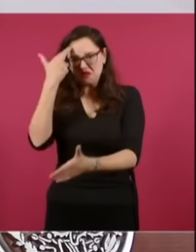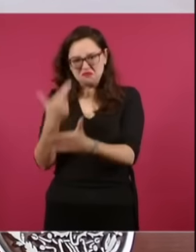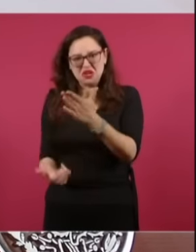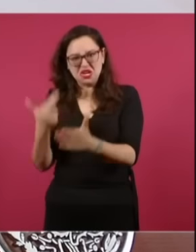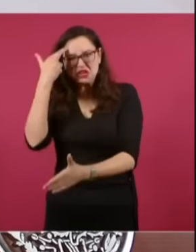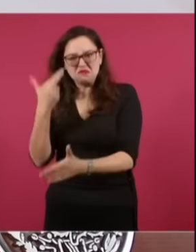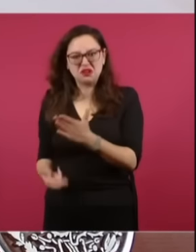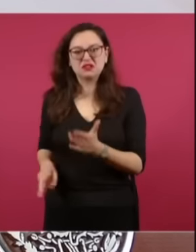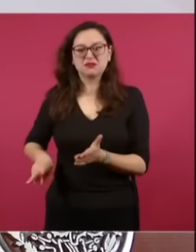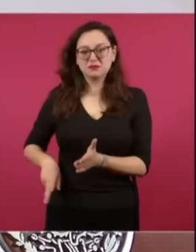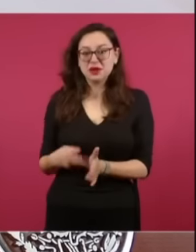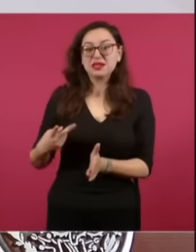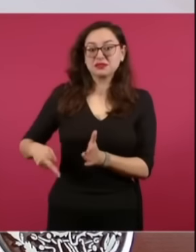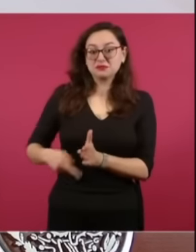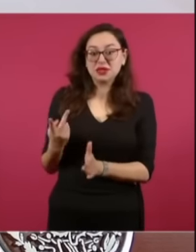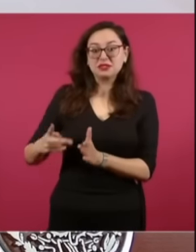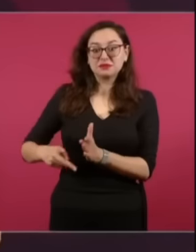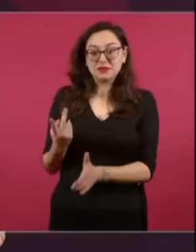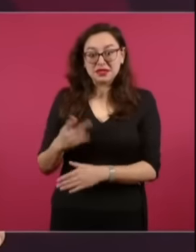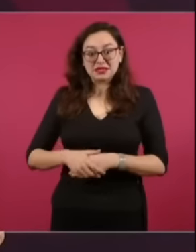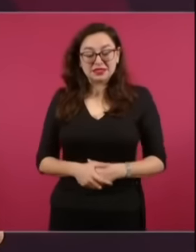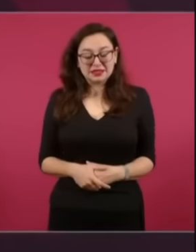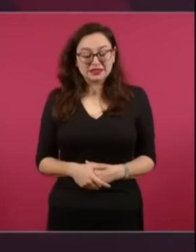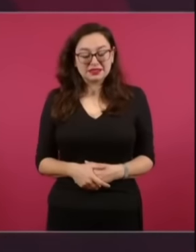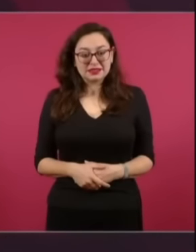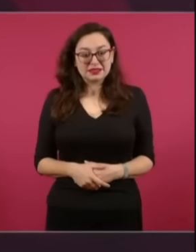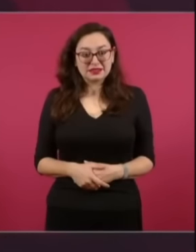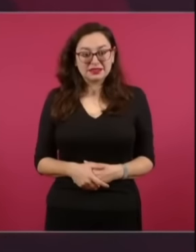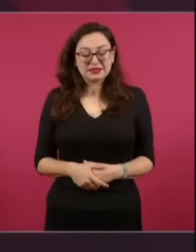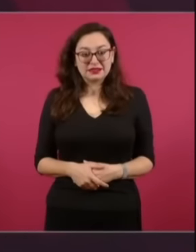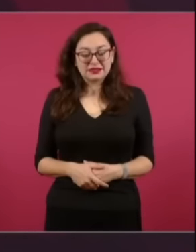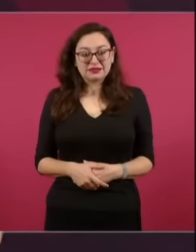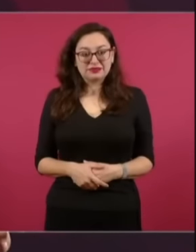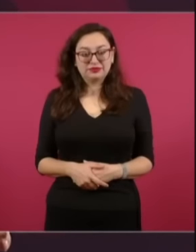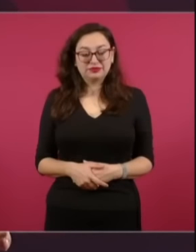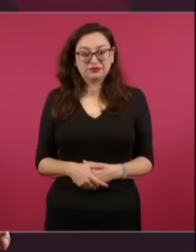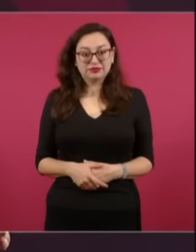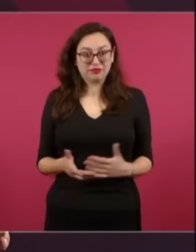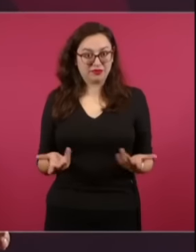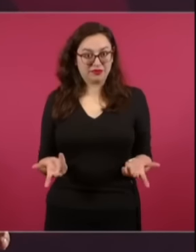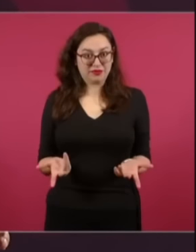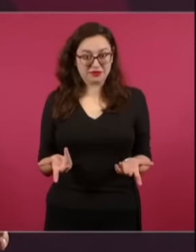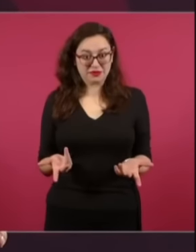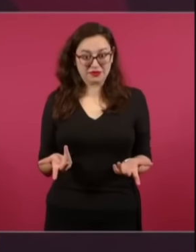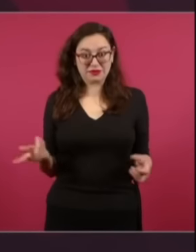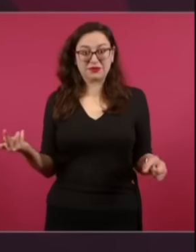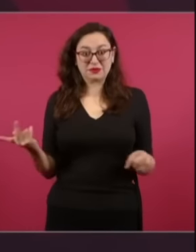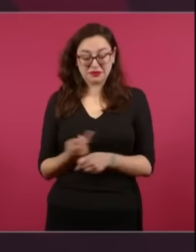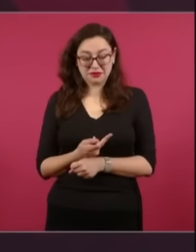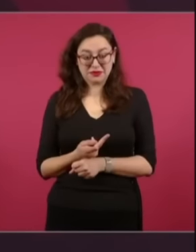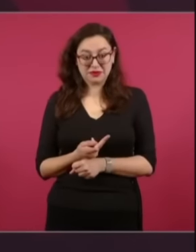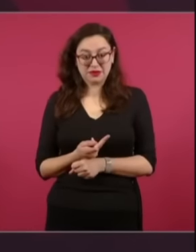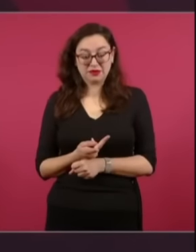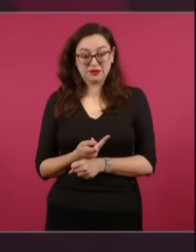y de las leyes. Y esto lo digo porque un juez,